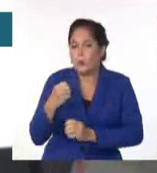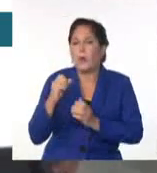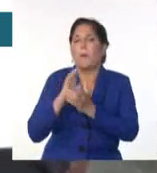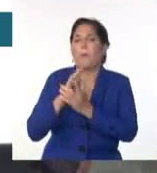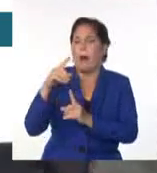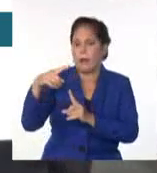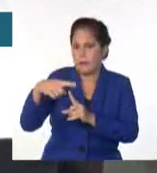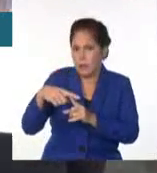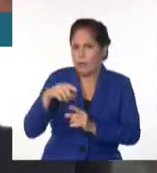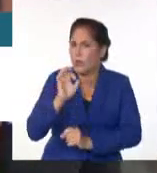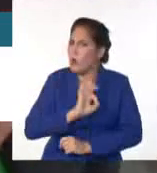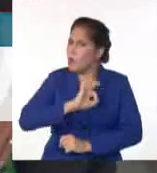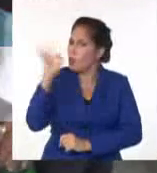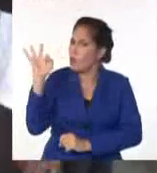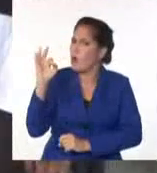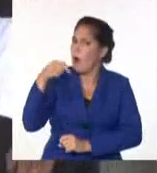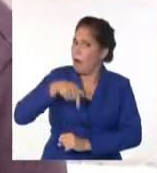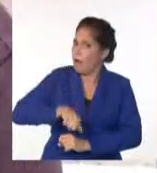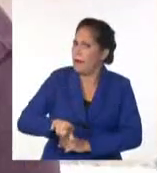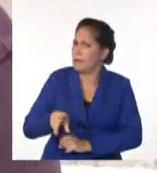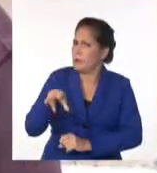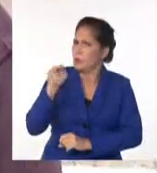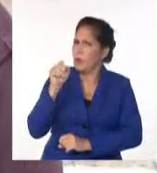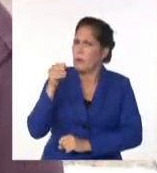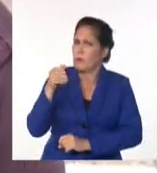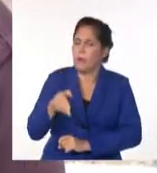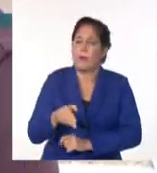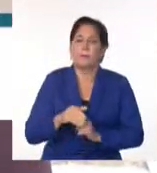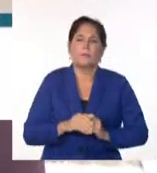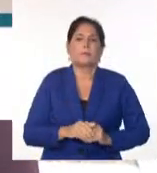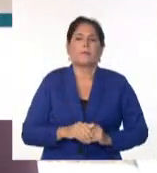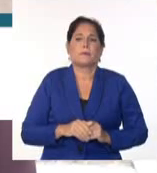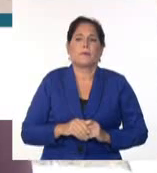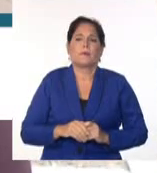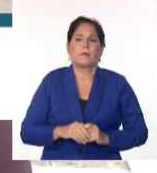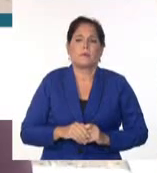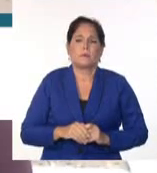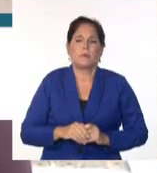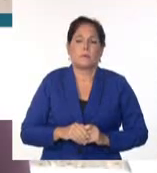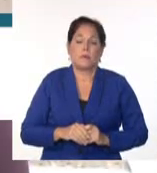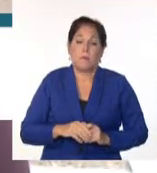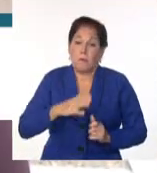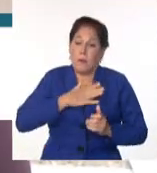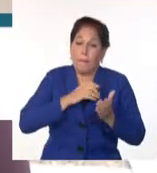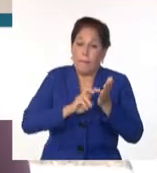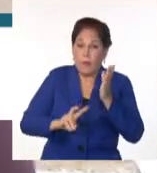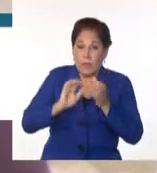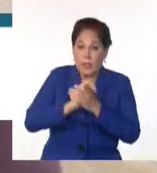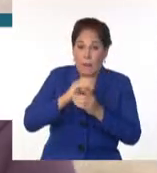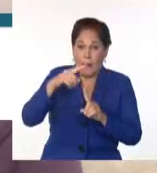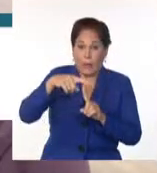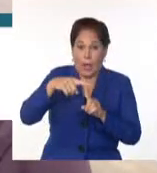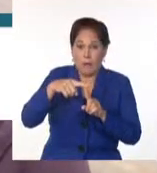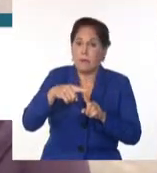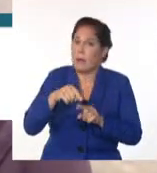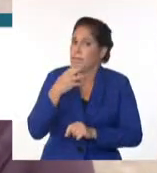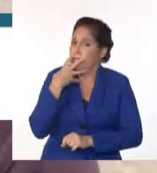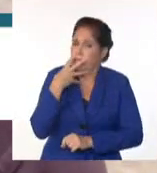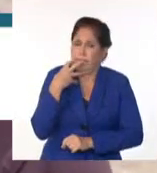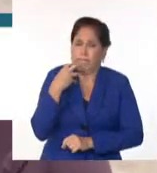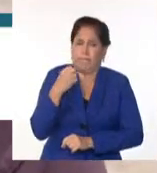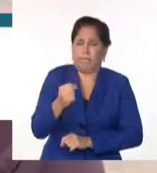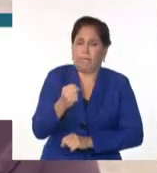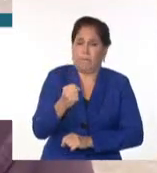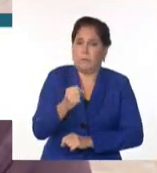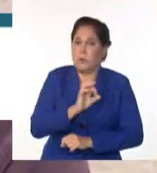tenido y tiene este territorio. Matanzas es al final una de las plazas culturales más relevantes que tiene el